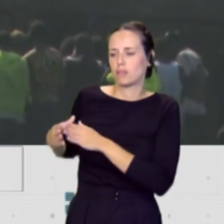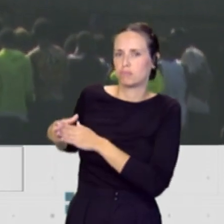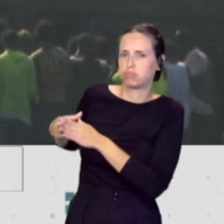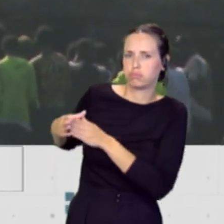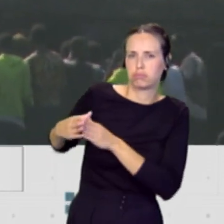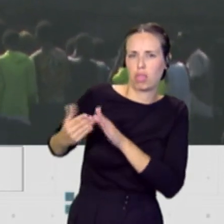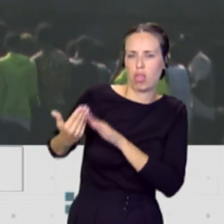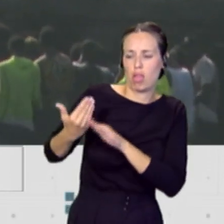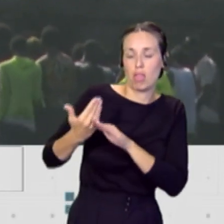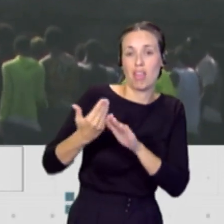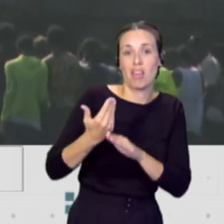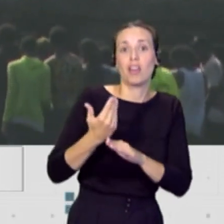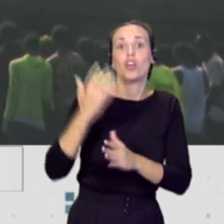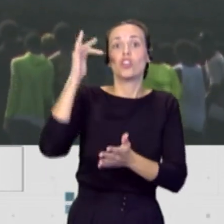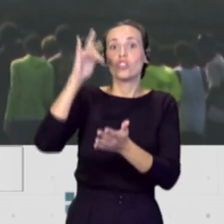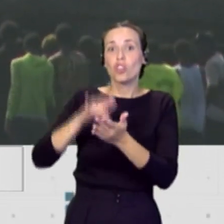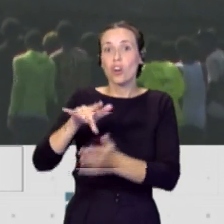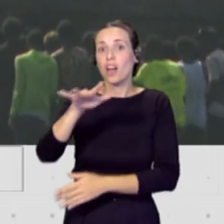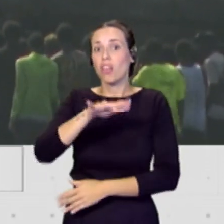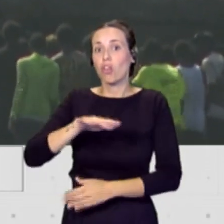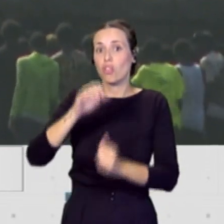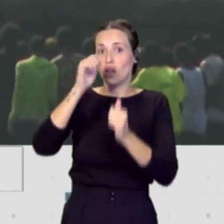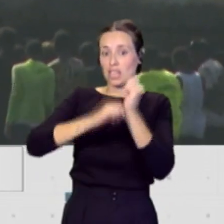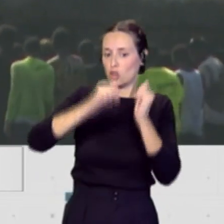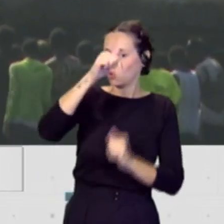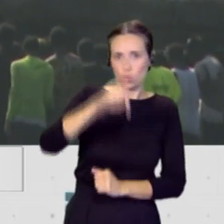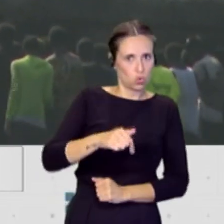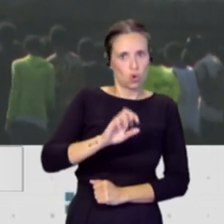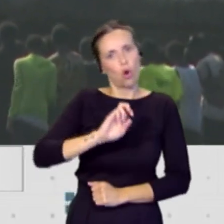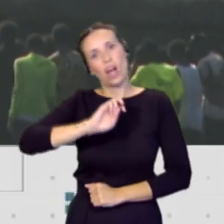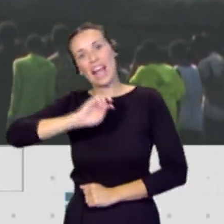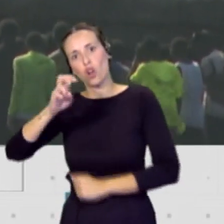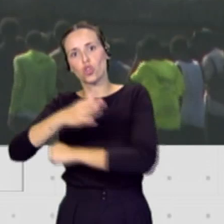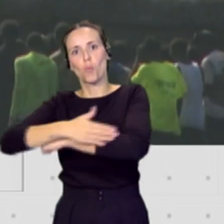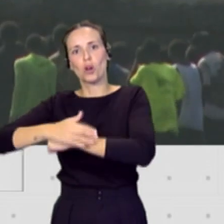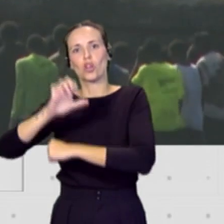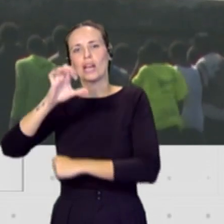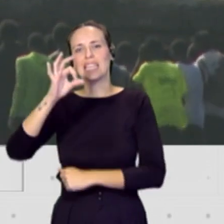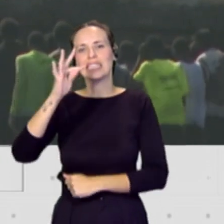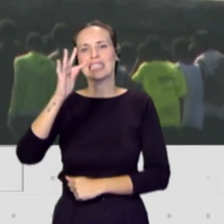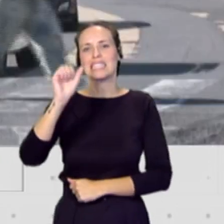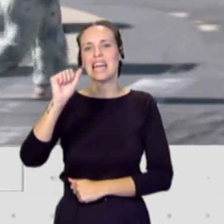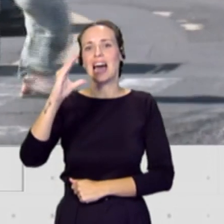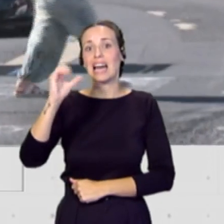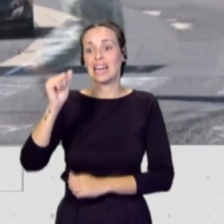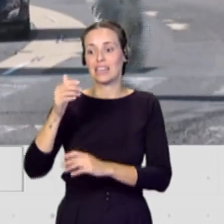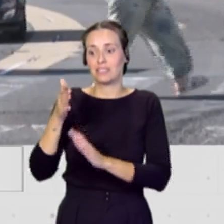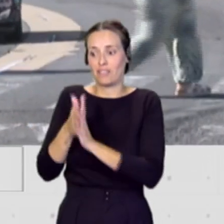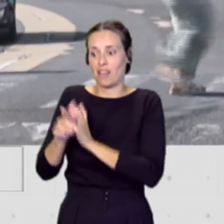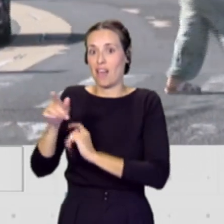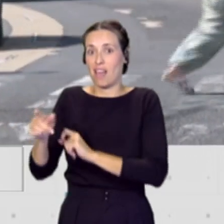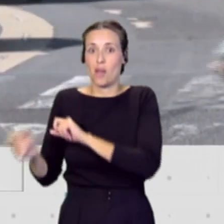través del puerto de la Estaca, o un puerto distinto al que suelen llegar estos migrantes, donde tuvieron que subirnos para el hospital